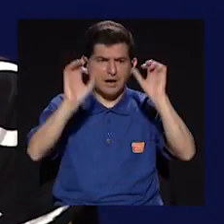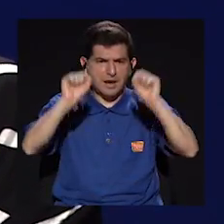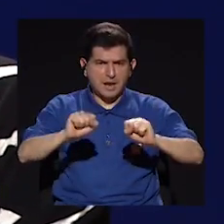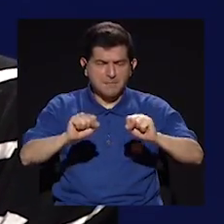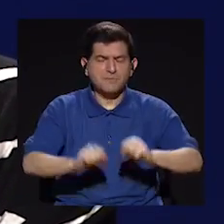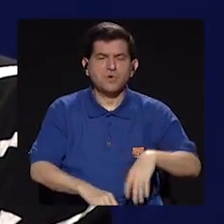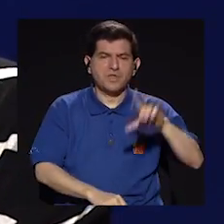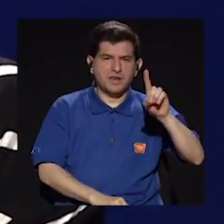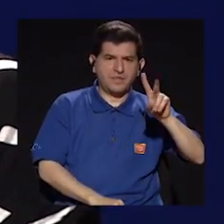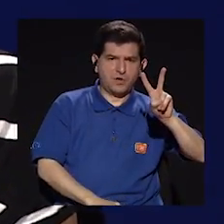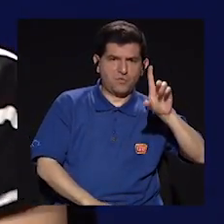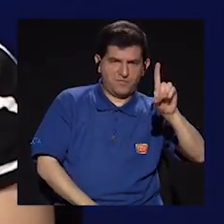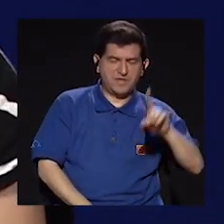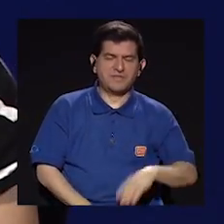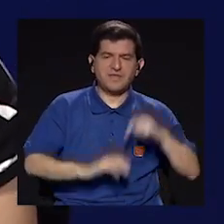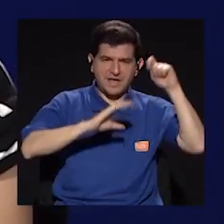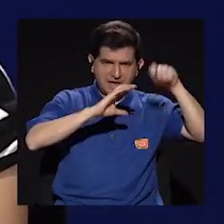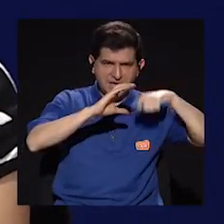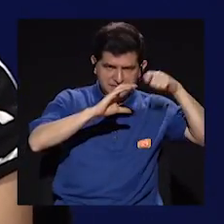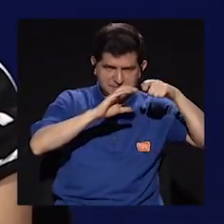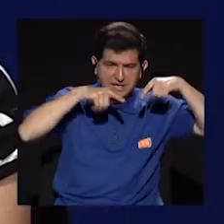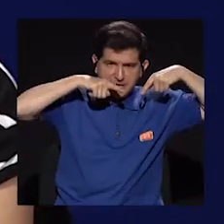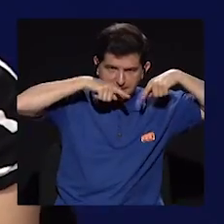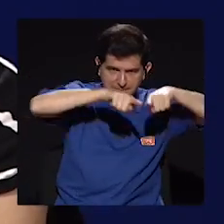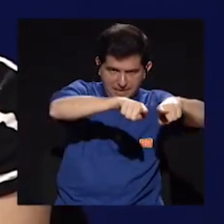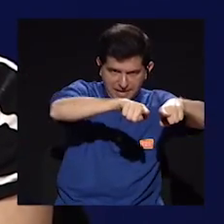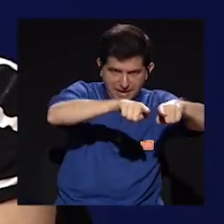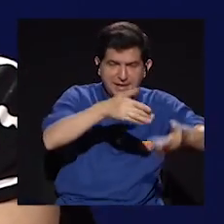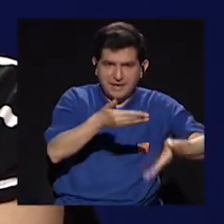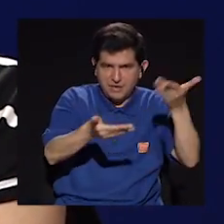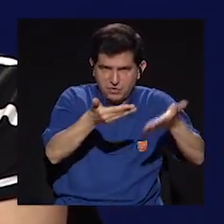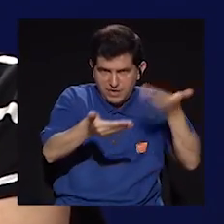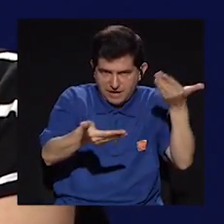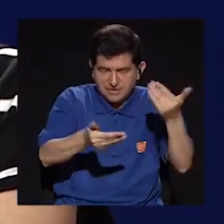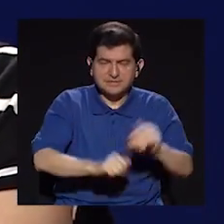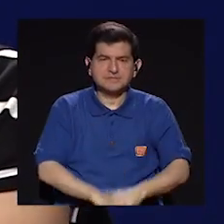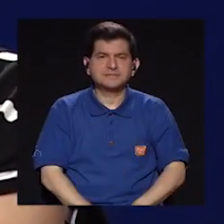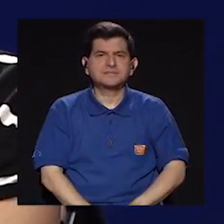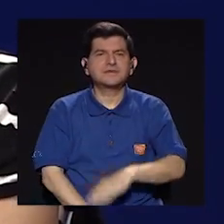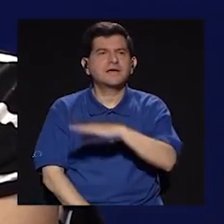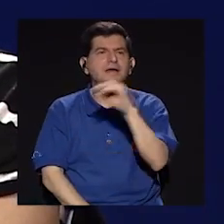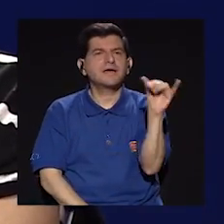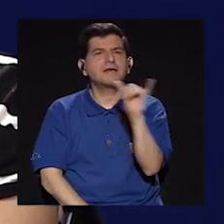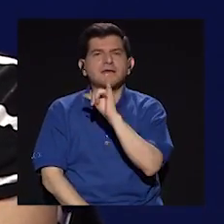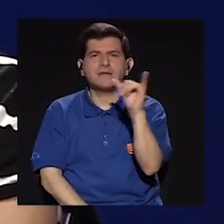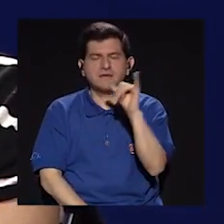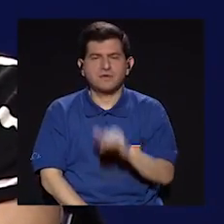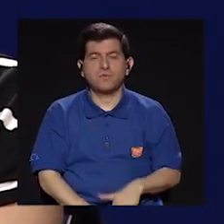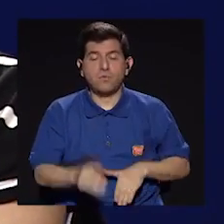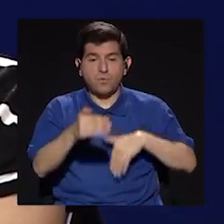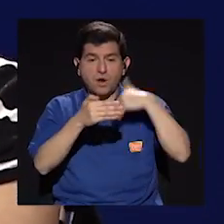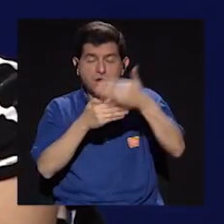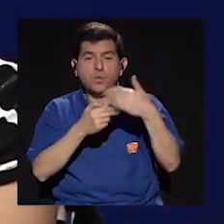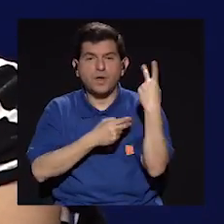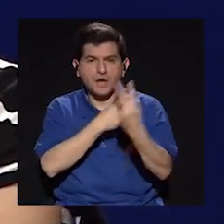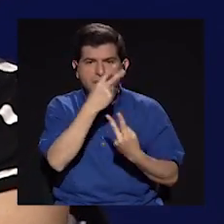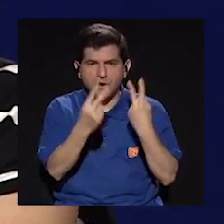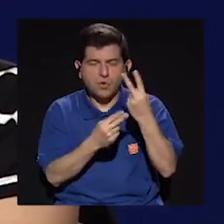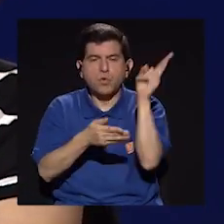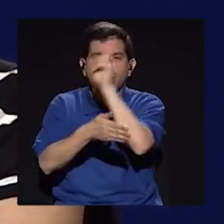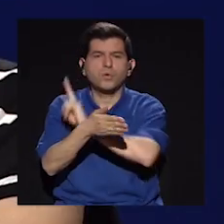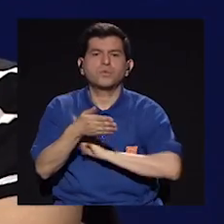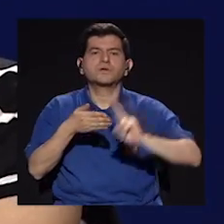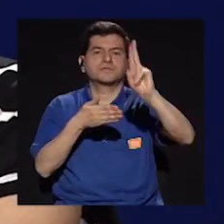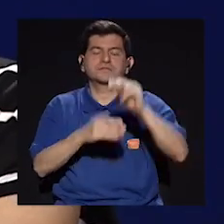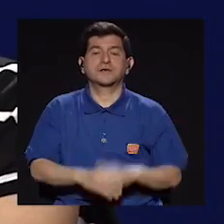sacarla DVDs, cines en paralelo, casi, y también luego tenemos una